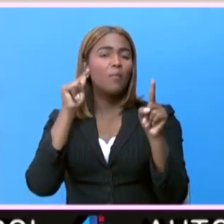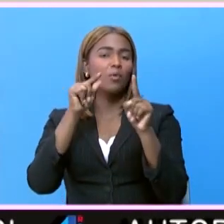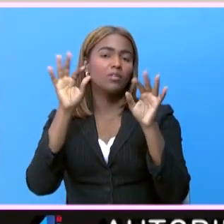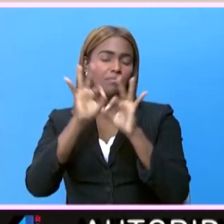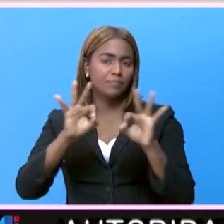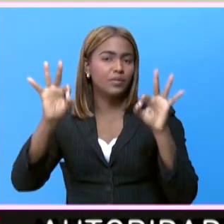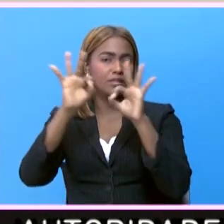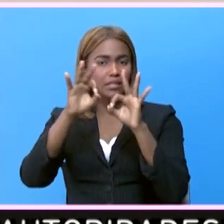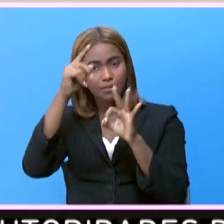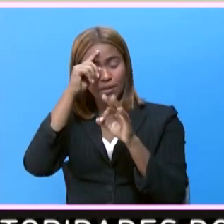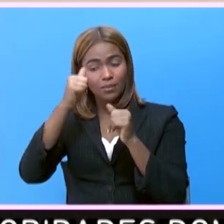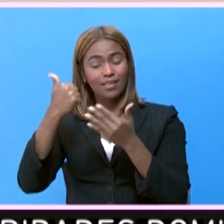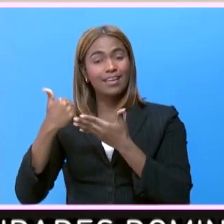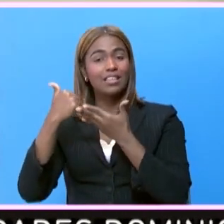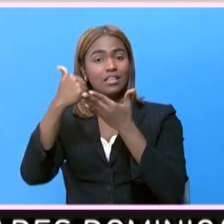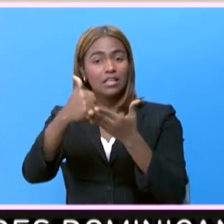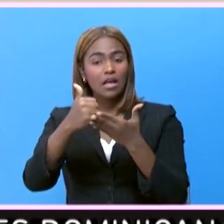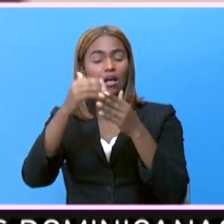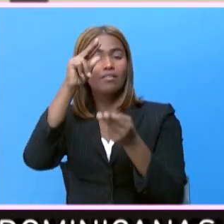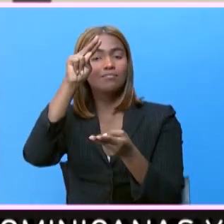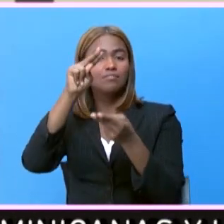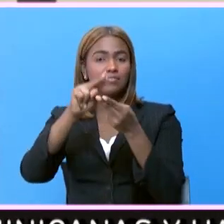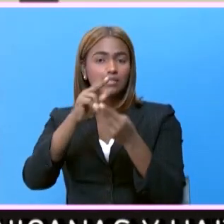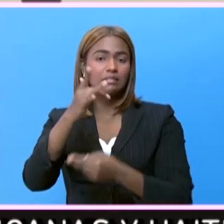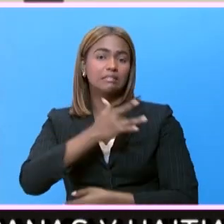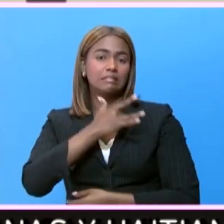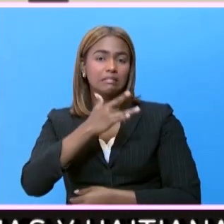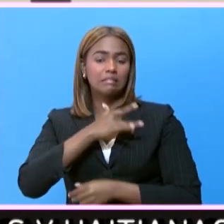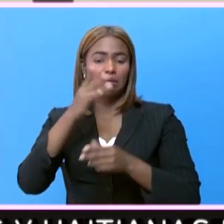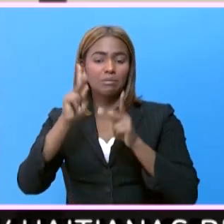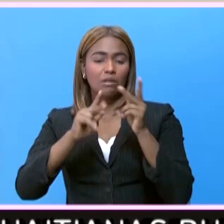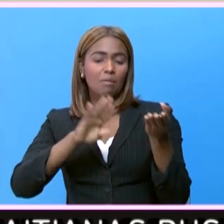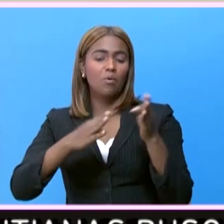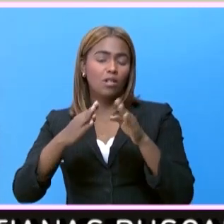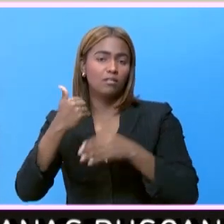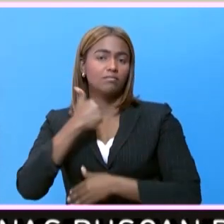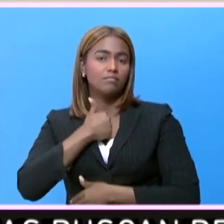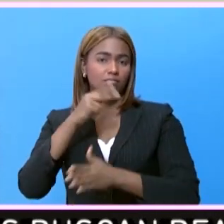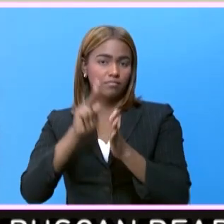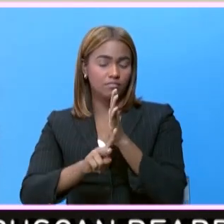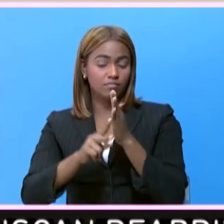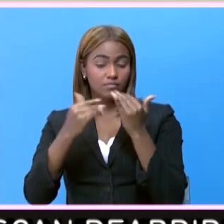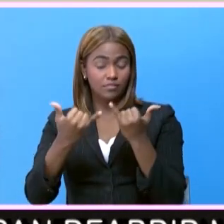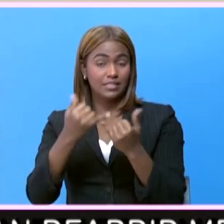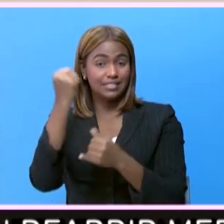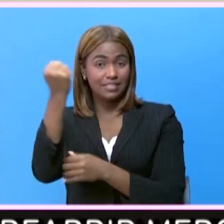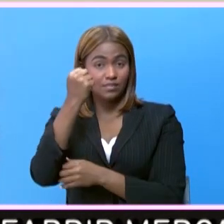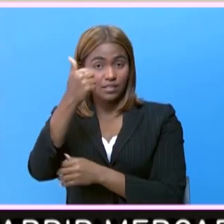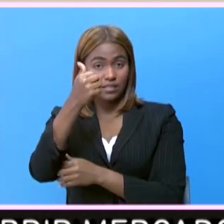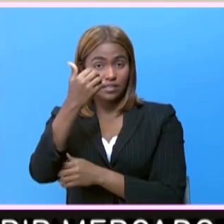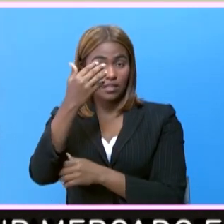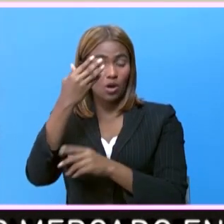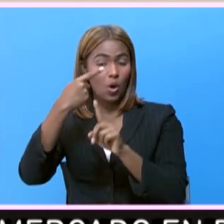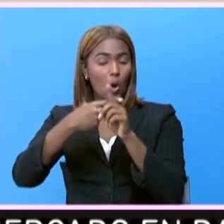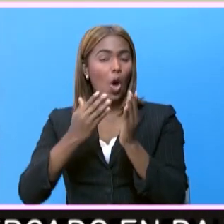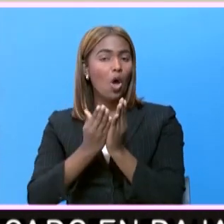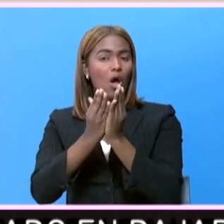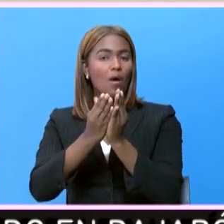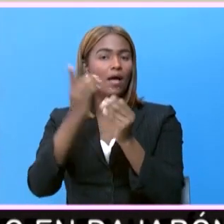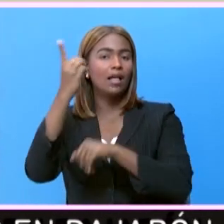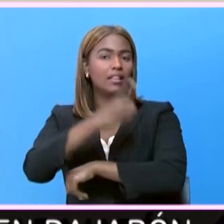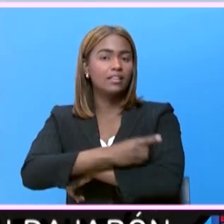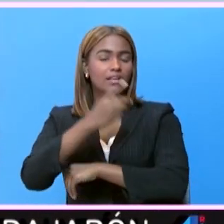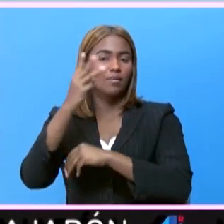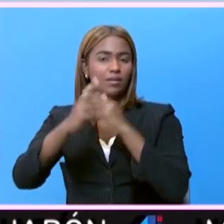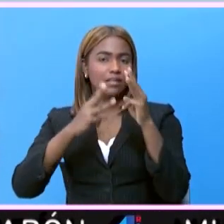fundamentales para ayudar a disminuir la cifra de los suicidios. Este sábado 10 de octubre se conmemora el Día Mundial de la